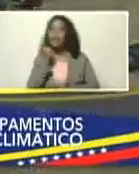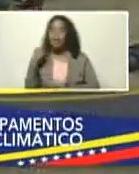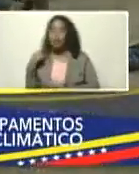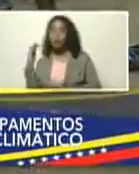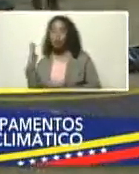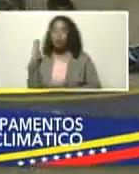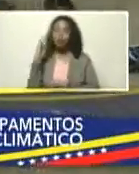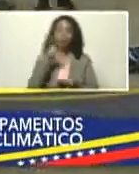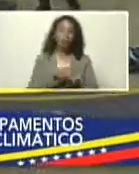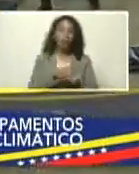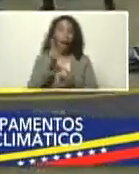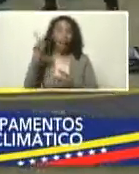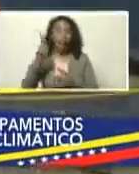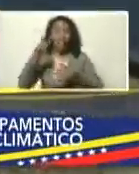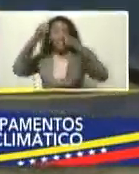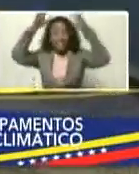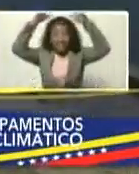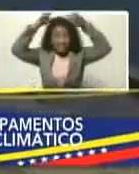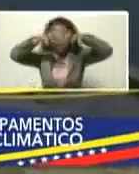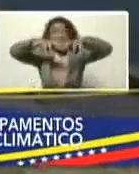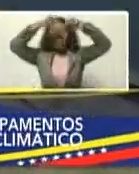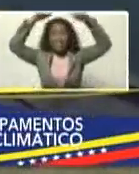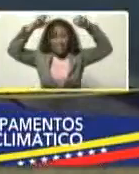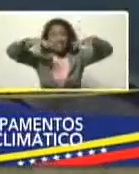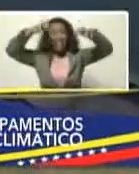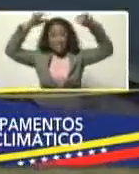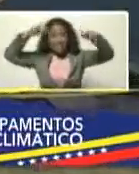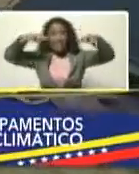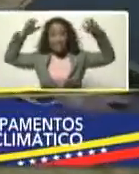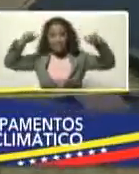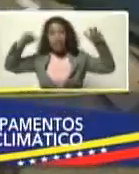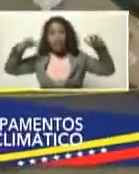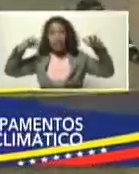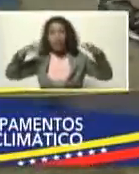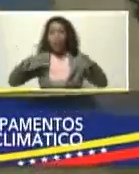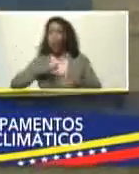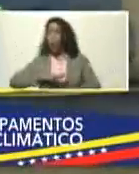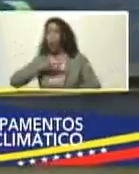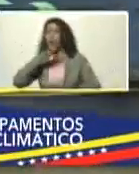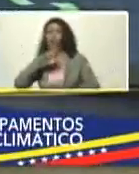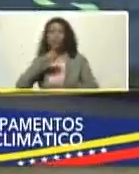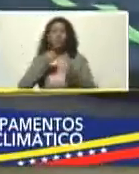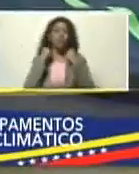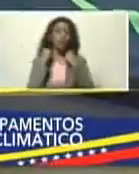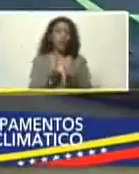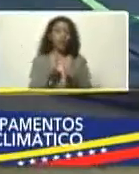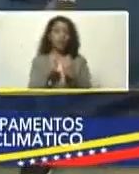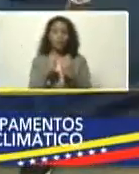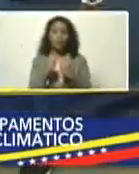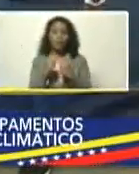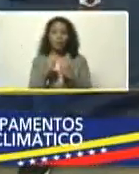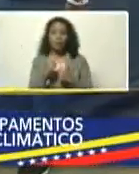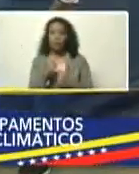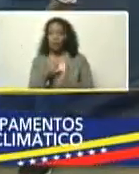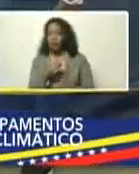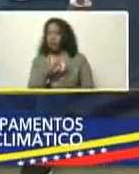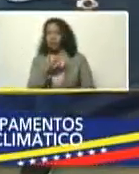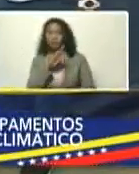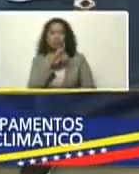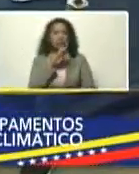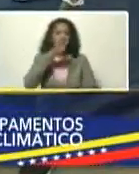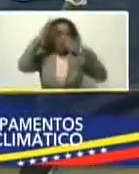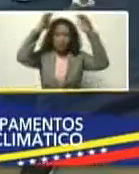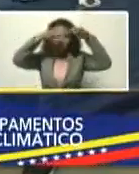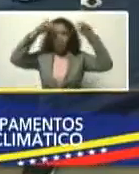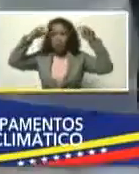donde cayó, bueno, un mega, mega, palo de agua, presidente, son lluvias, atípicas, son lluvias,